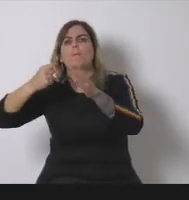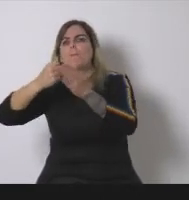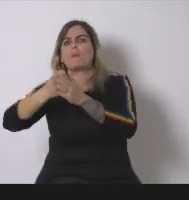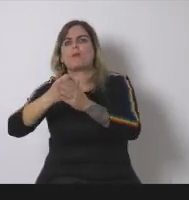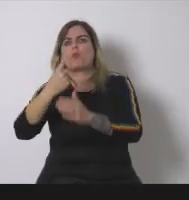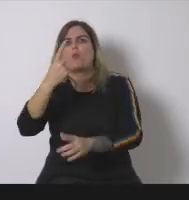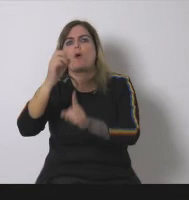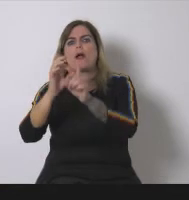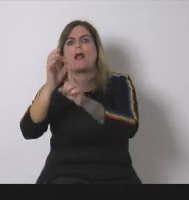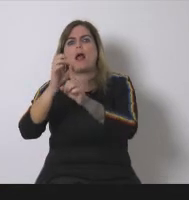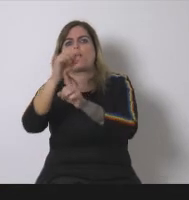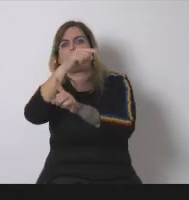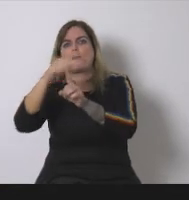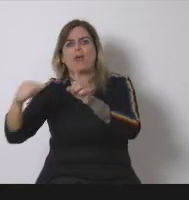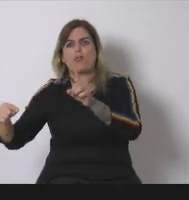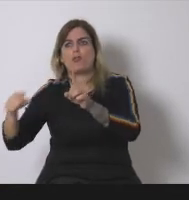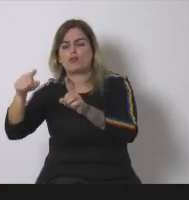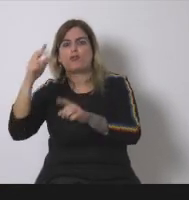Patis de 2015